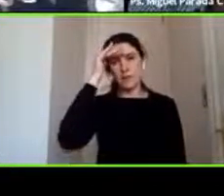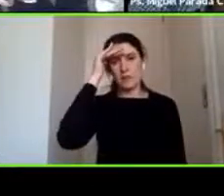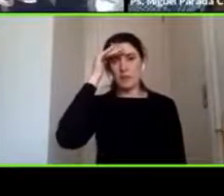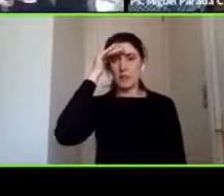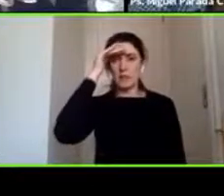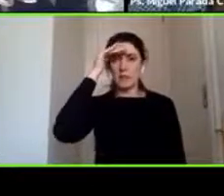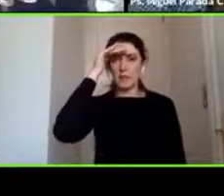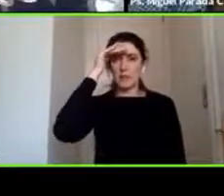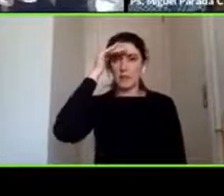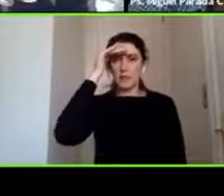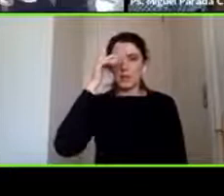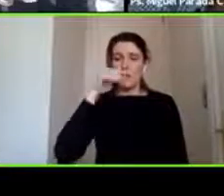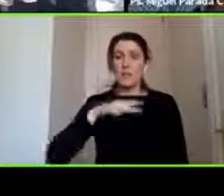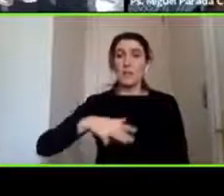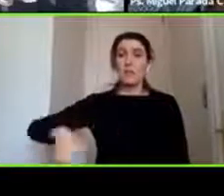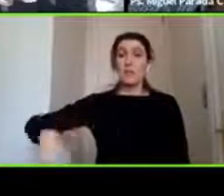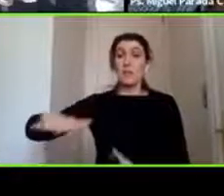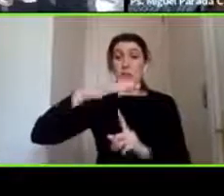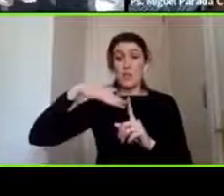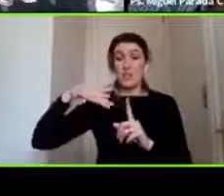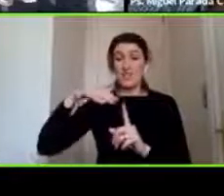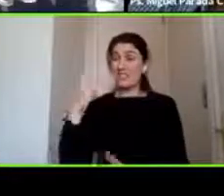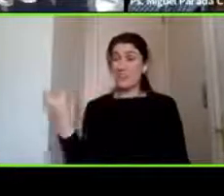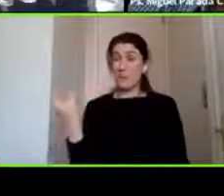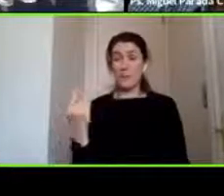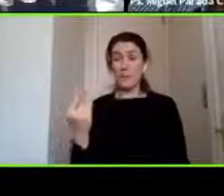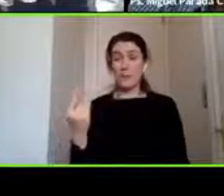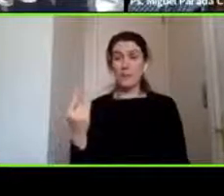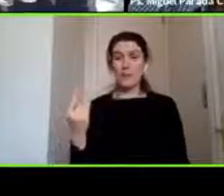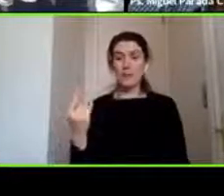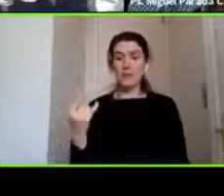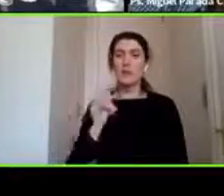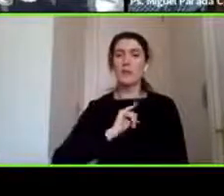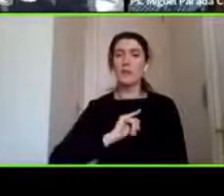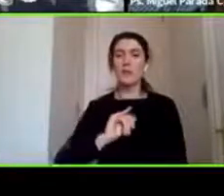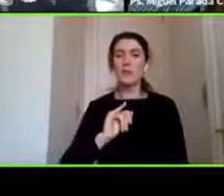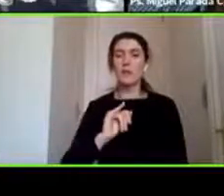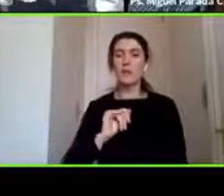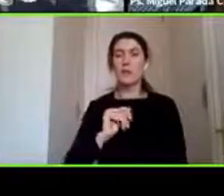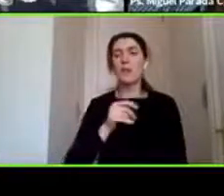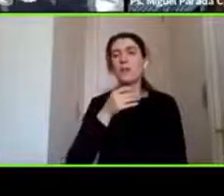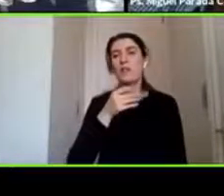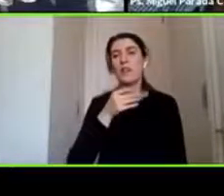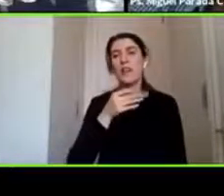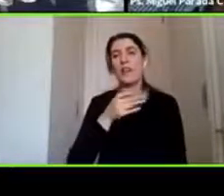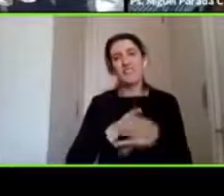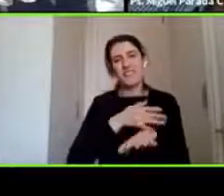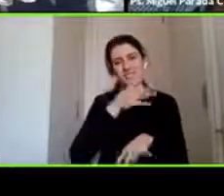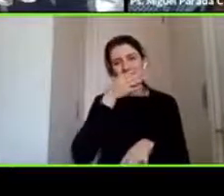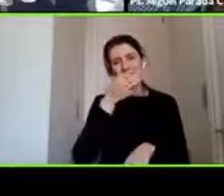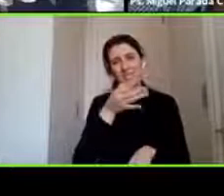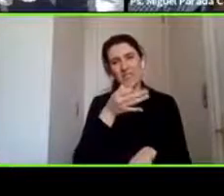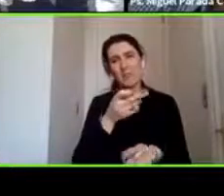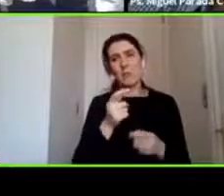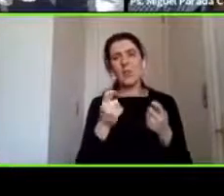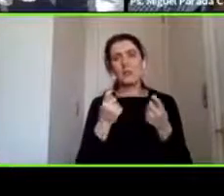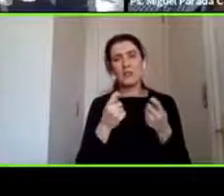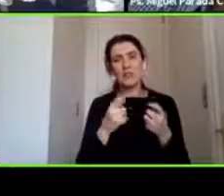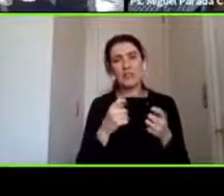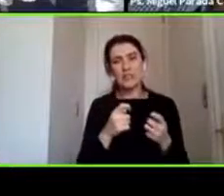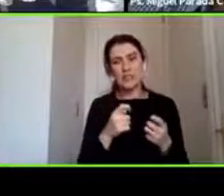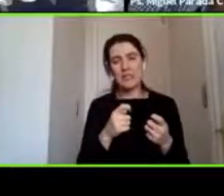situaciones de emergencia siempre siempre está como un poco lo que yo decía de tratar de justificar el